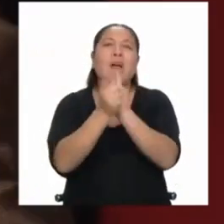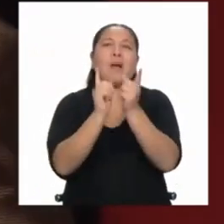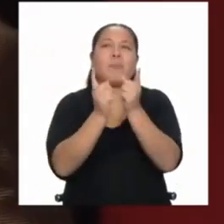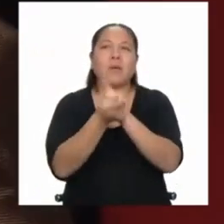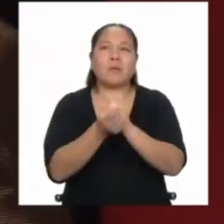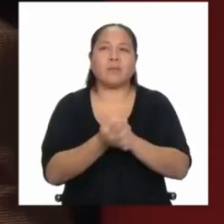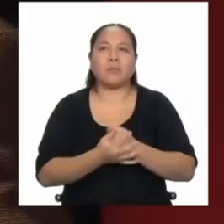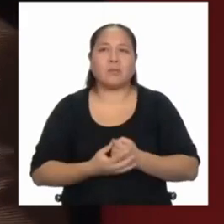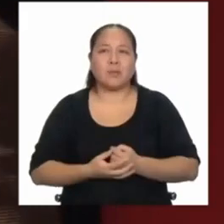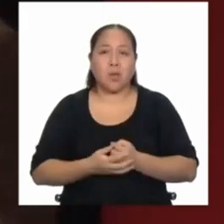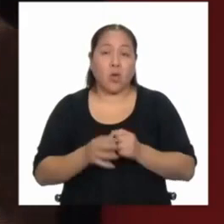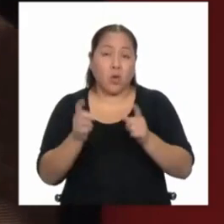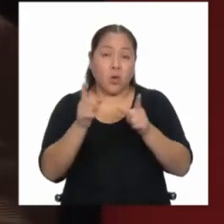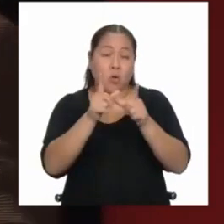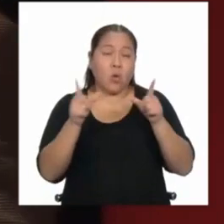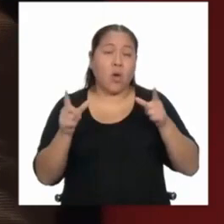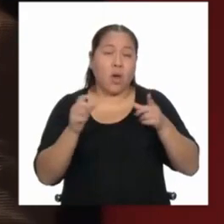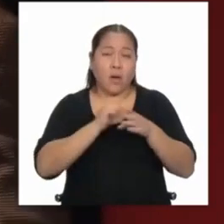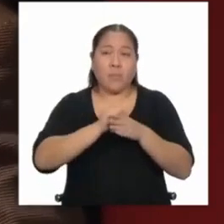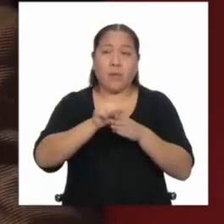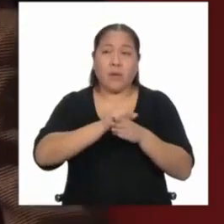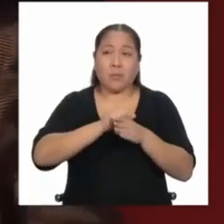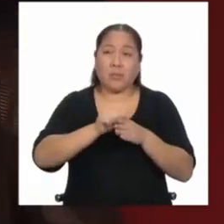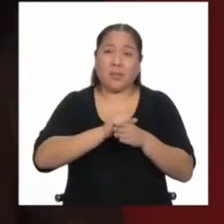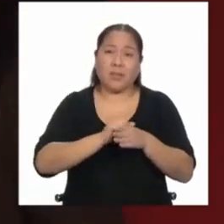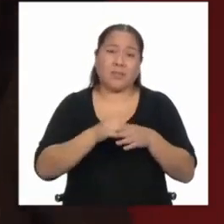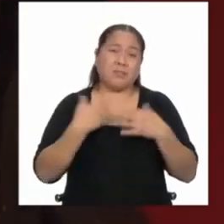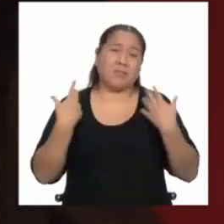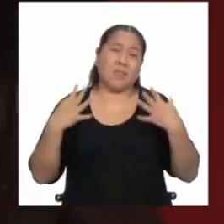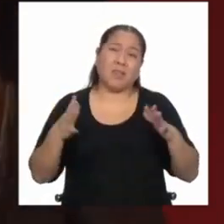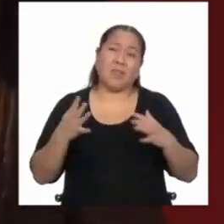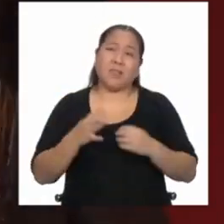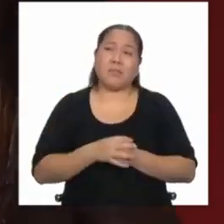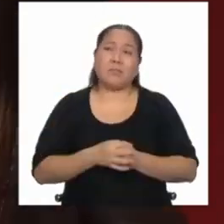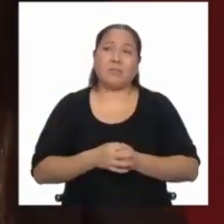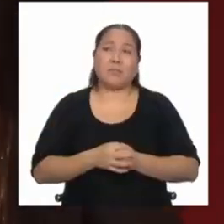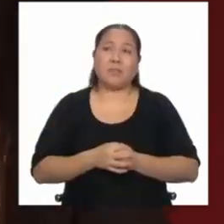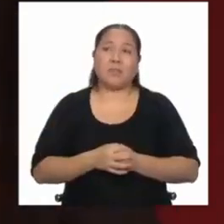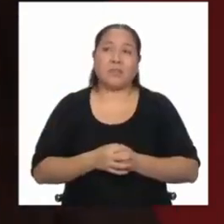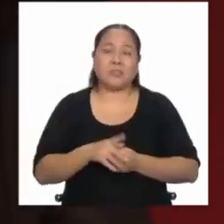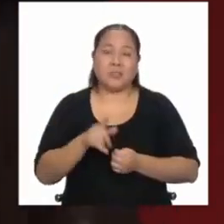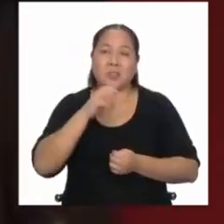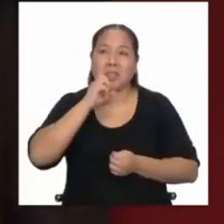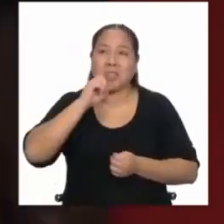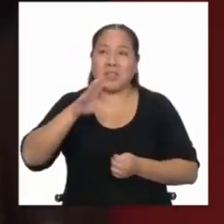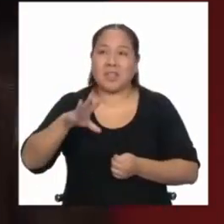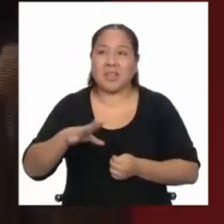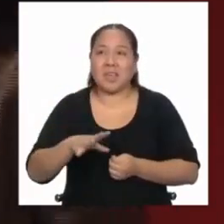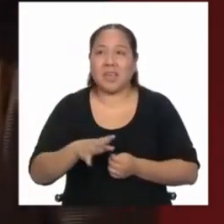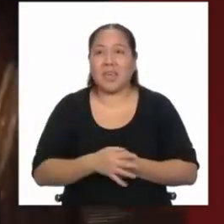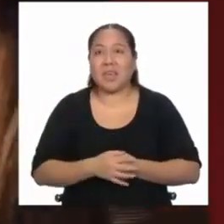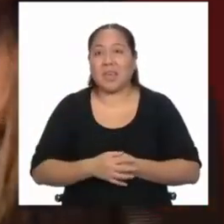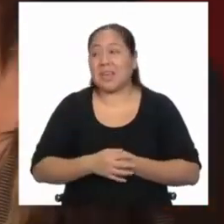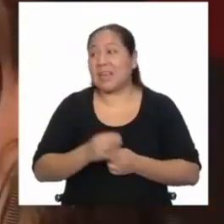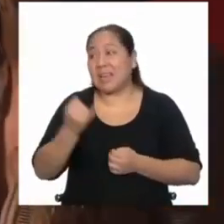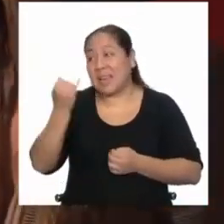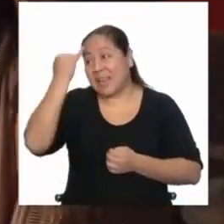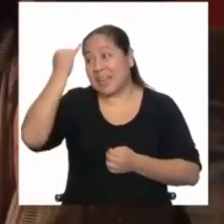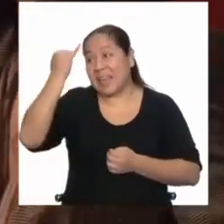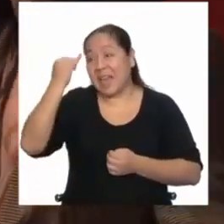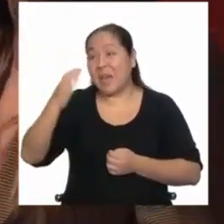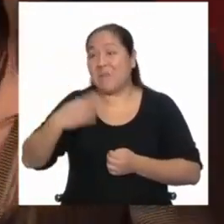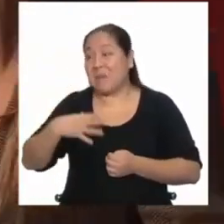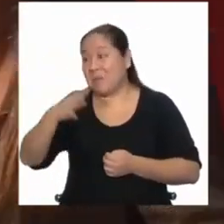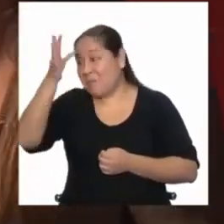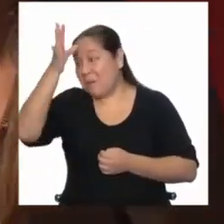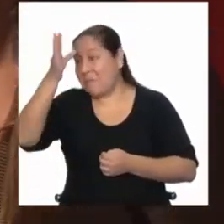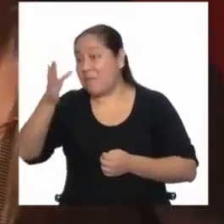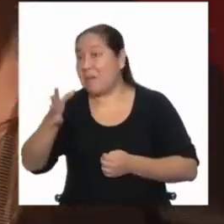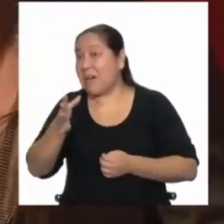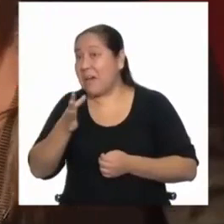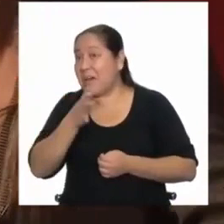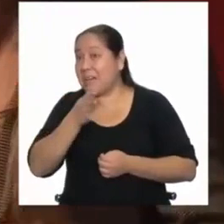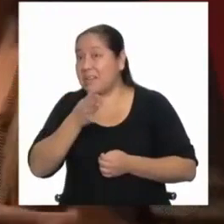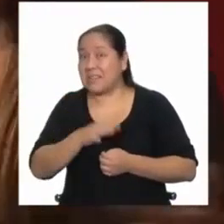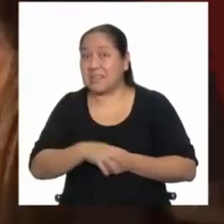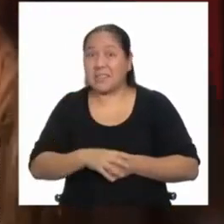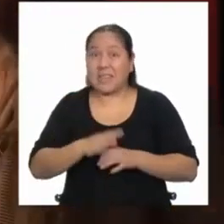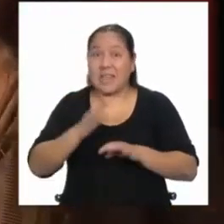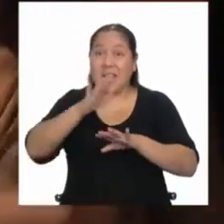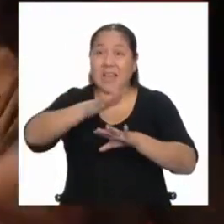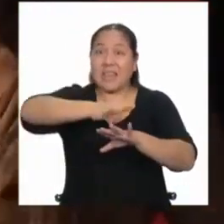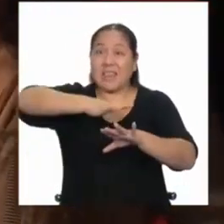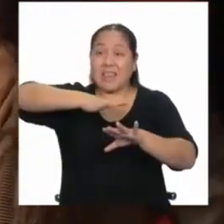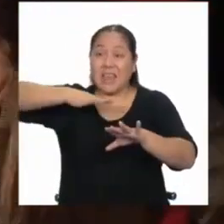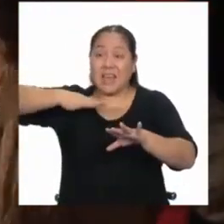el mejor solucionado, porque, bueno, les vendí la idea a mis padres, ¿no? A mi familia, que tenía un espacio atrás,